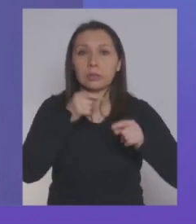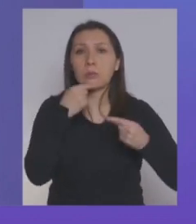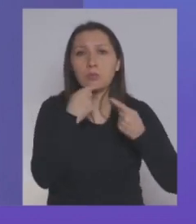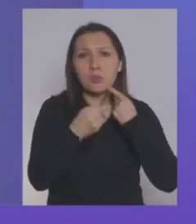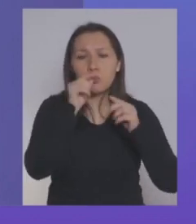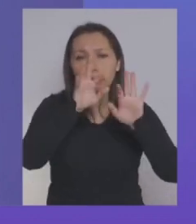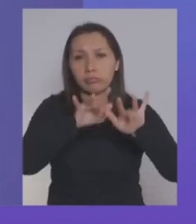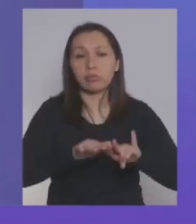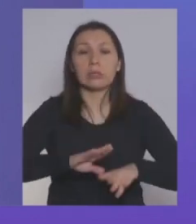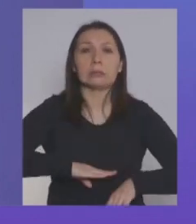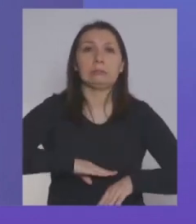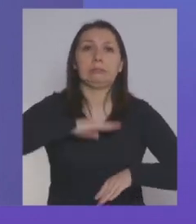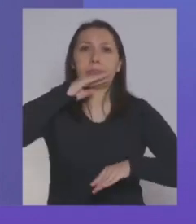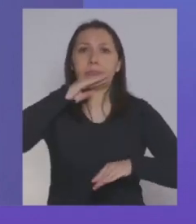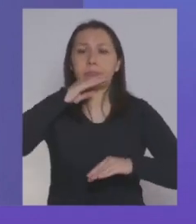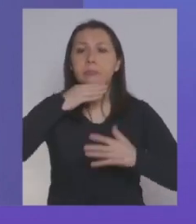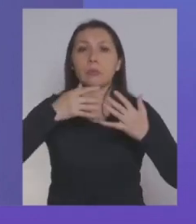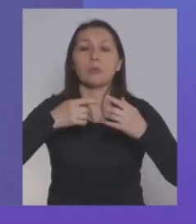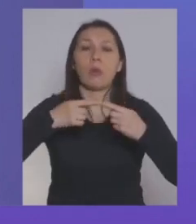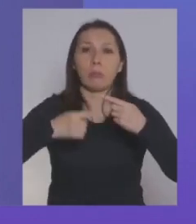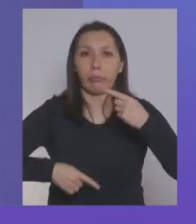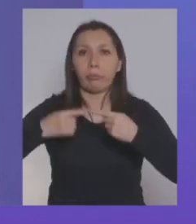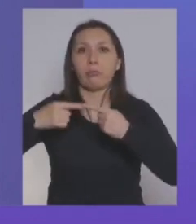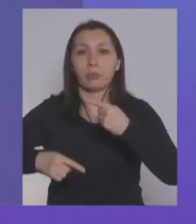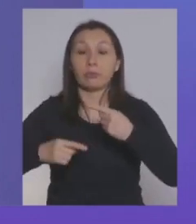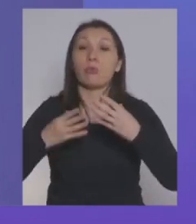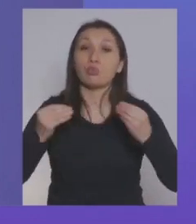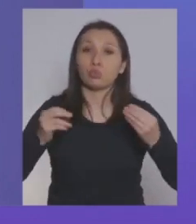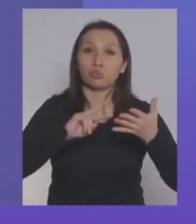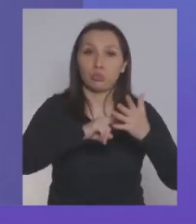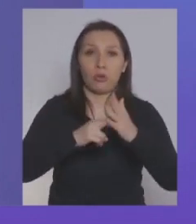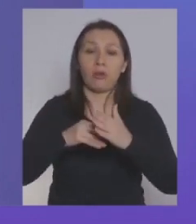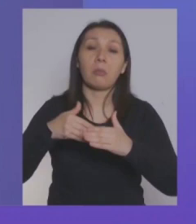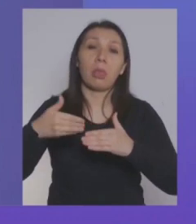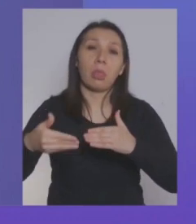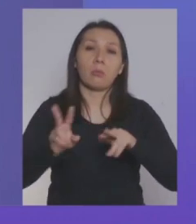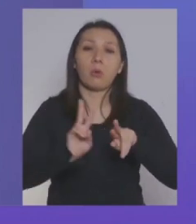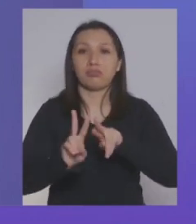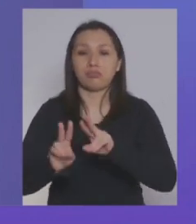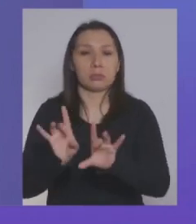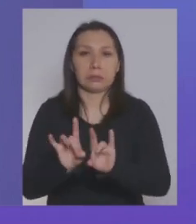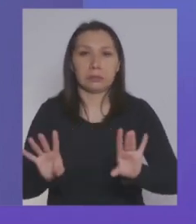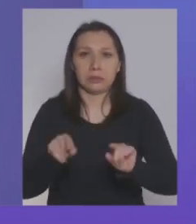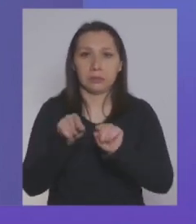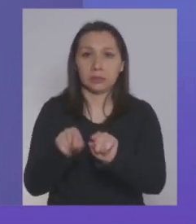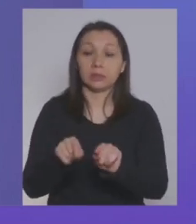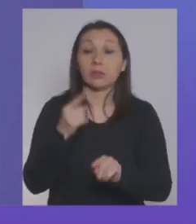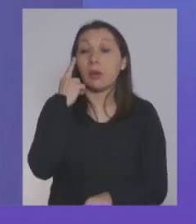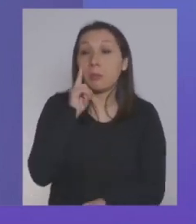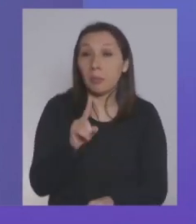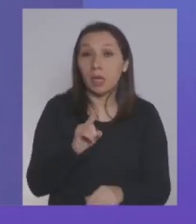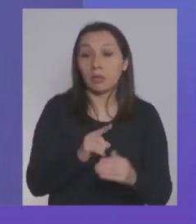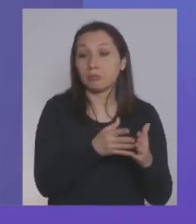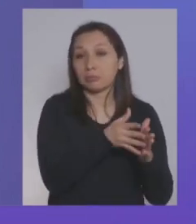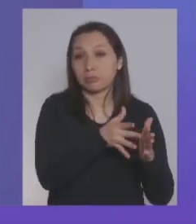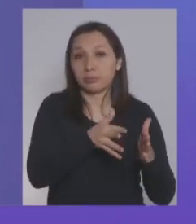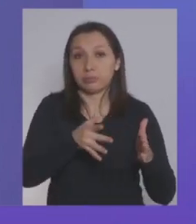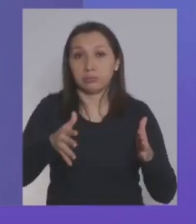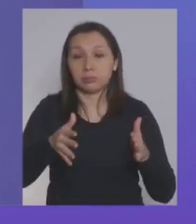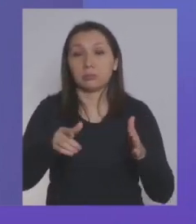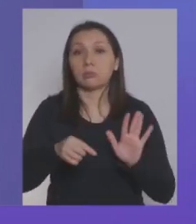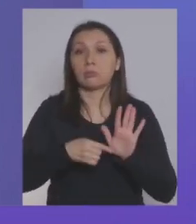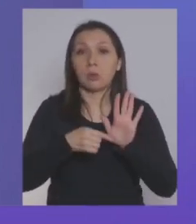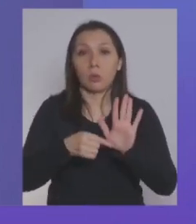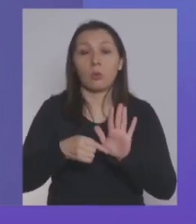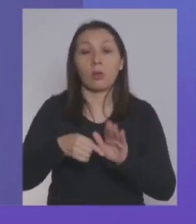saturó los sistemas computacionales, lo que generó varios problemas que después fueron subsanados. Pero con todo, es destacable que